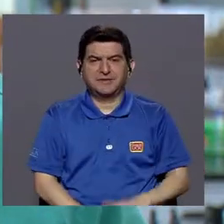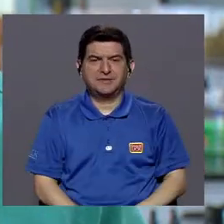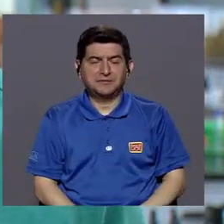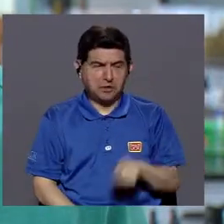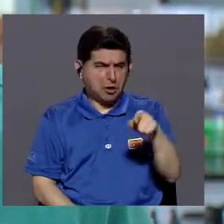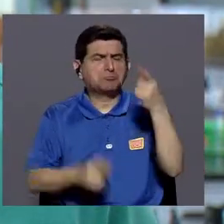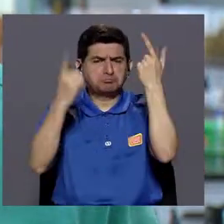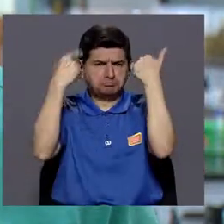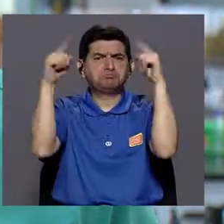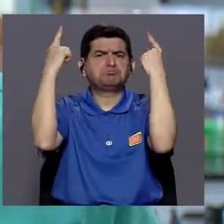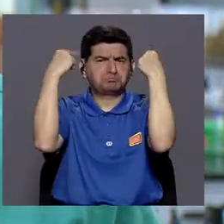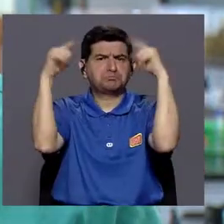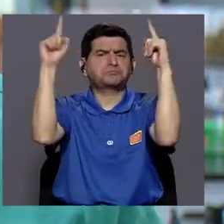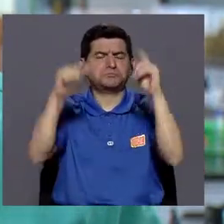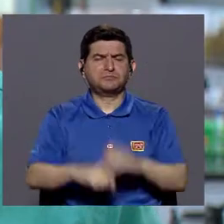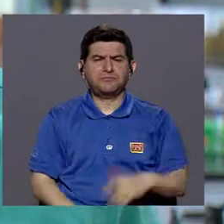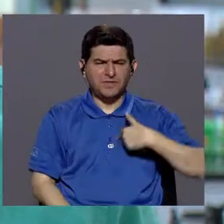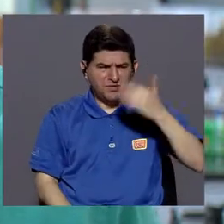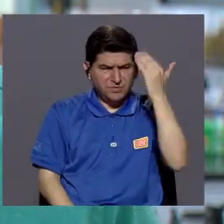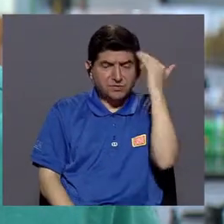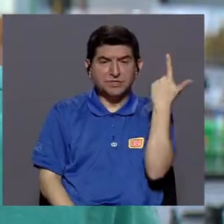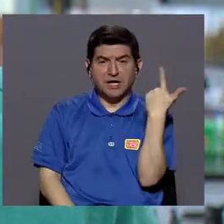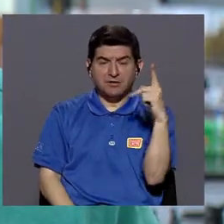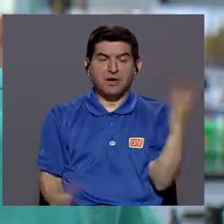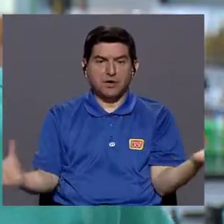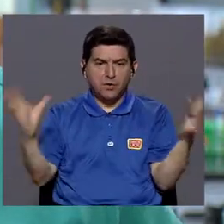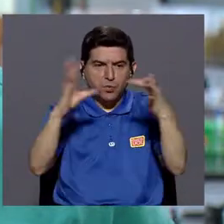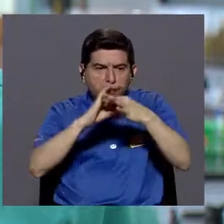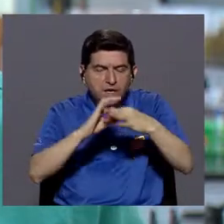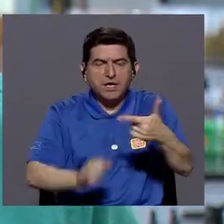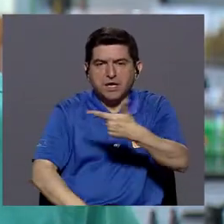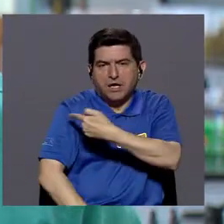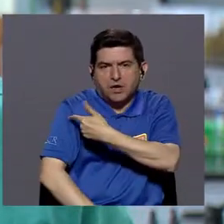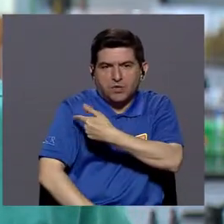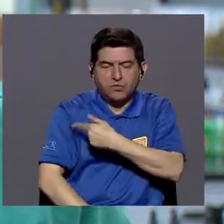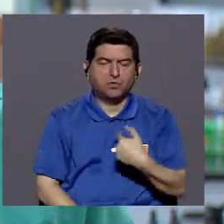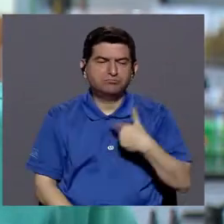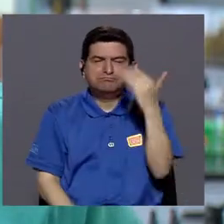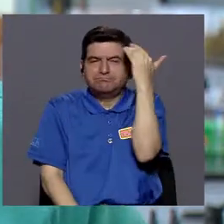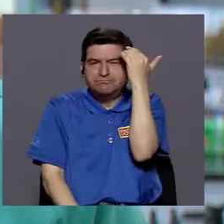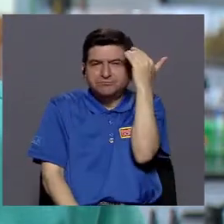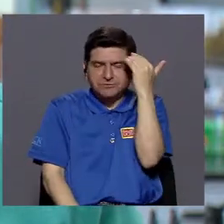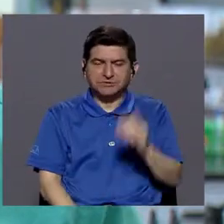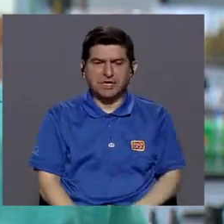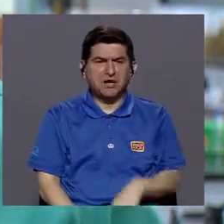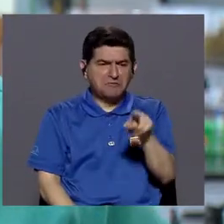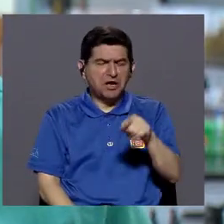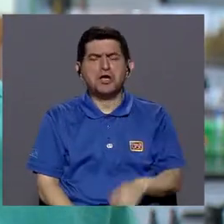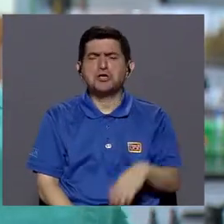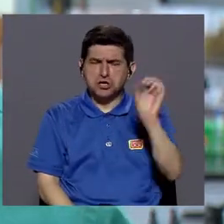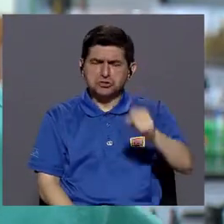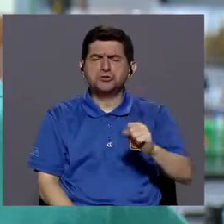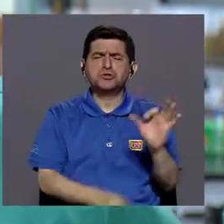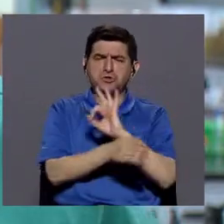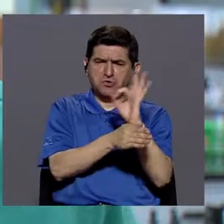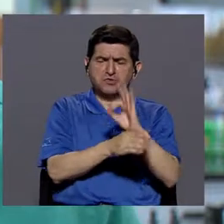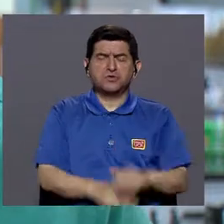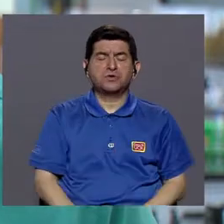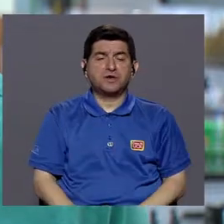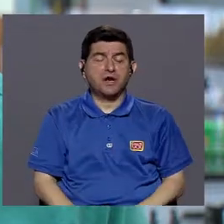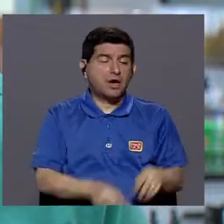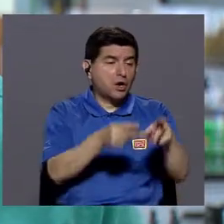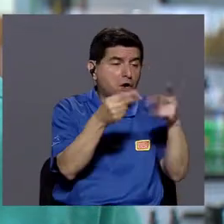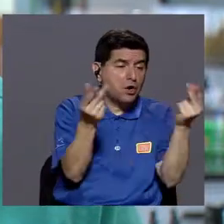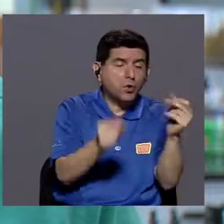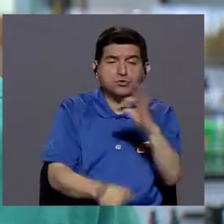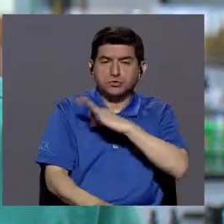eficientes, uno sabe cuál es el riesgo asociado con esas vacunas, ¿verdad? Uno sabe que son efectivas y que el